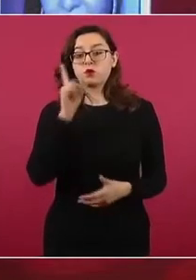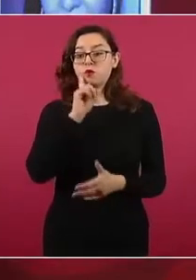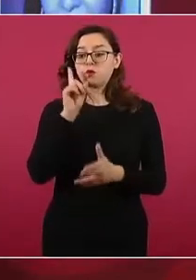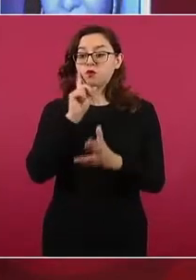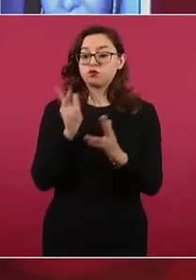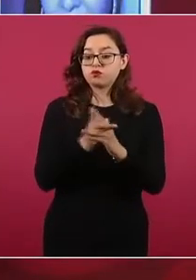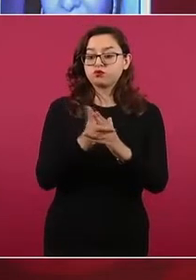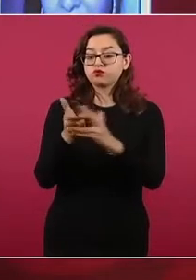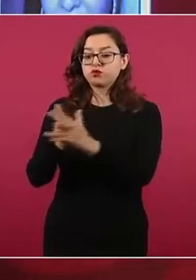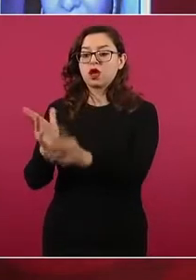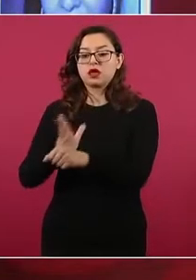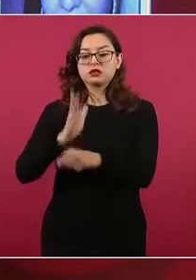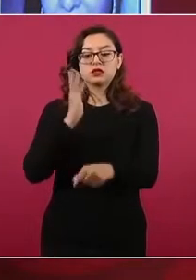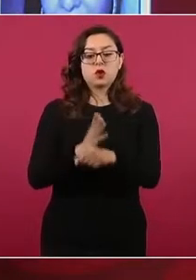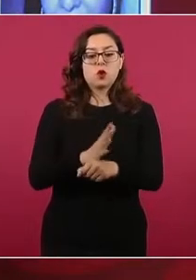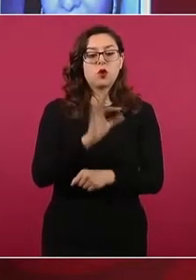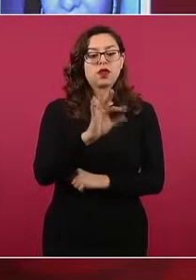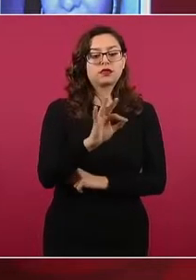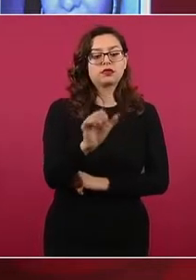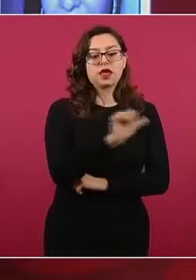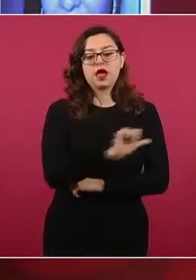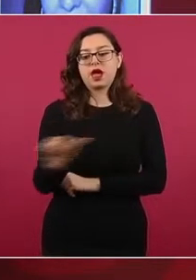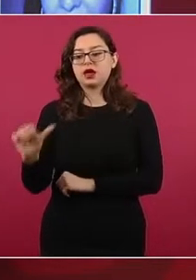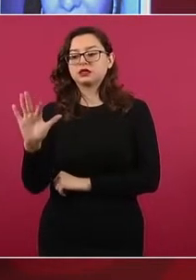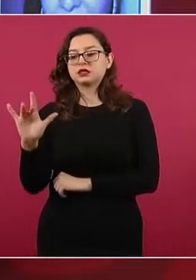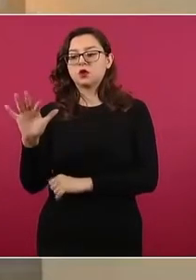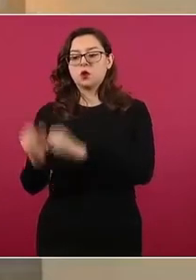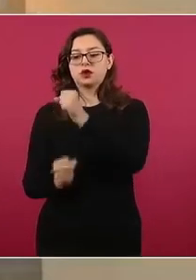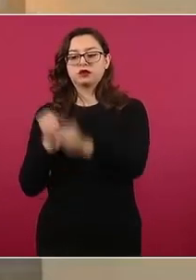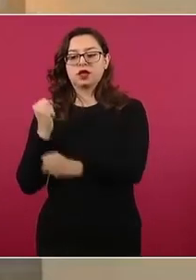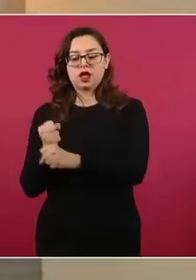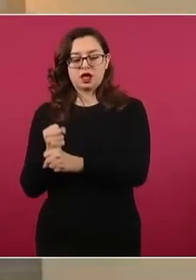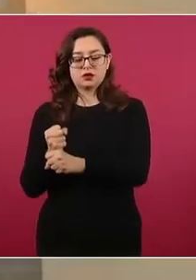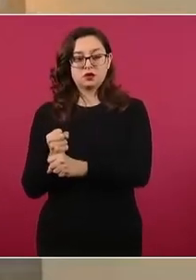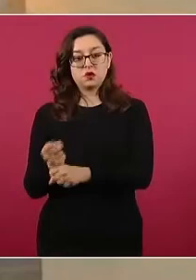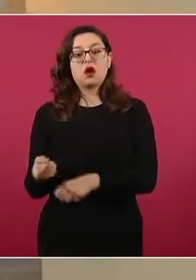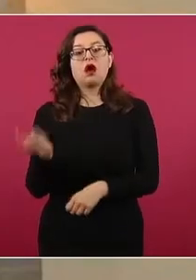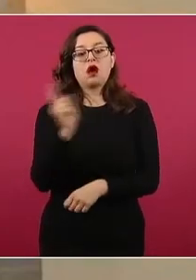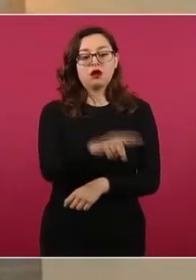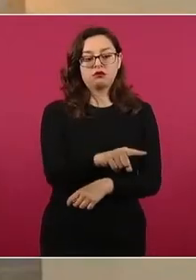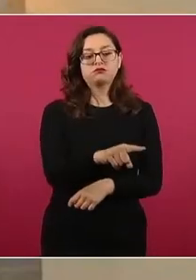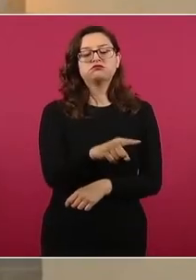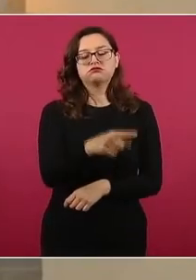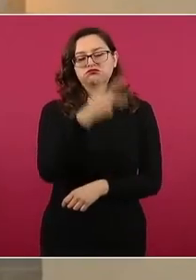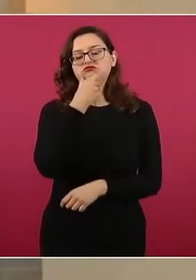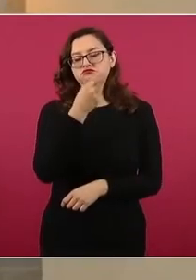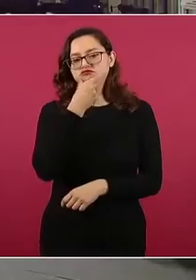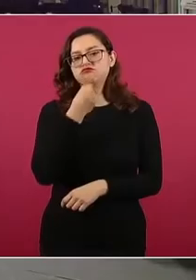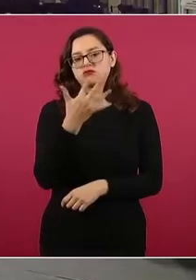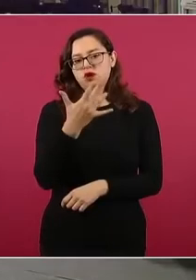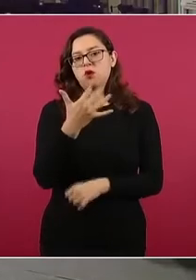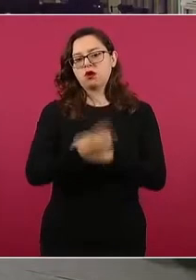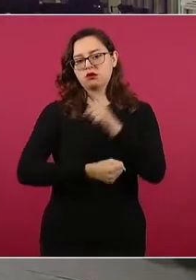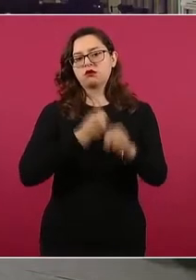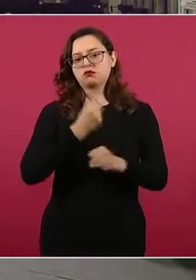70 años y se le impuso la sentencia por 50 años de prisión.